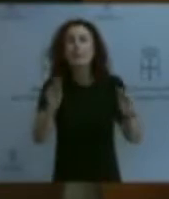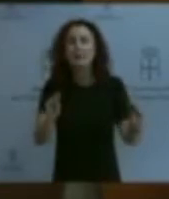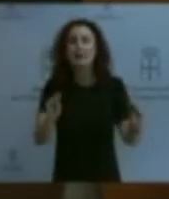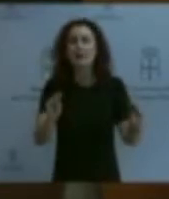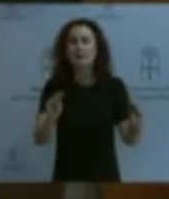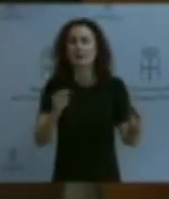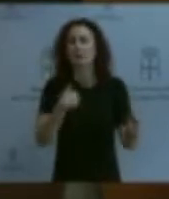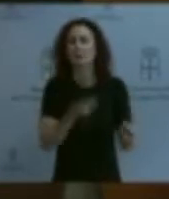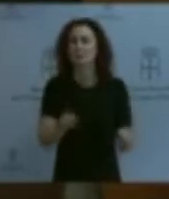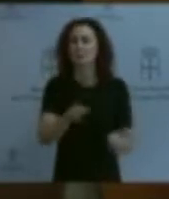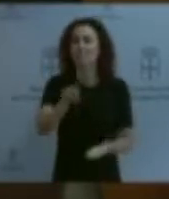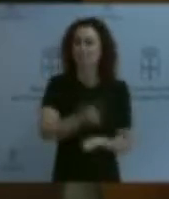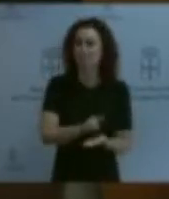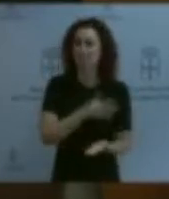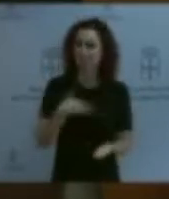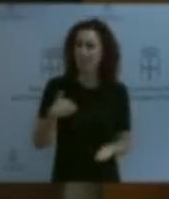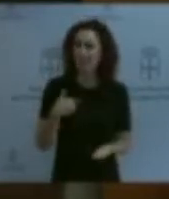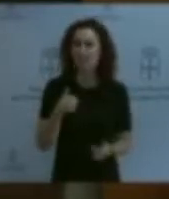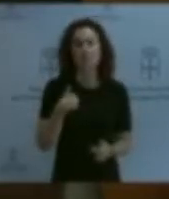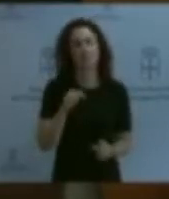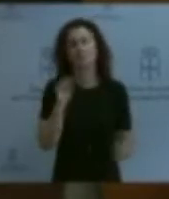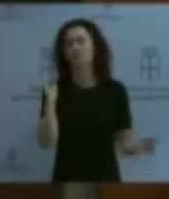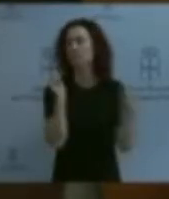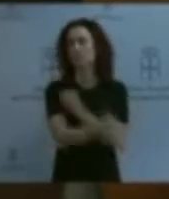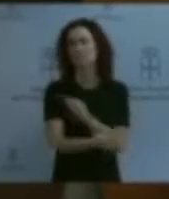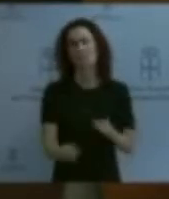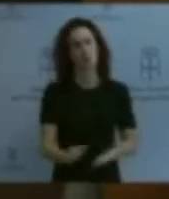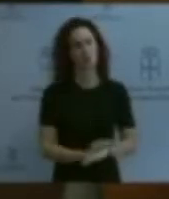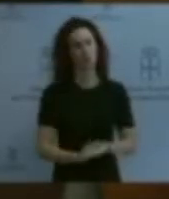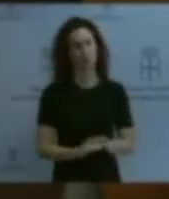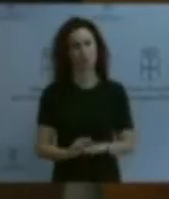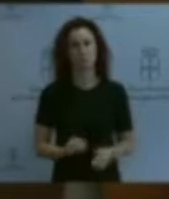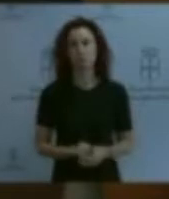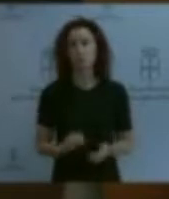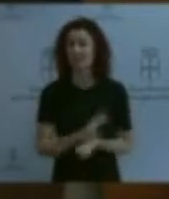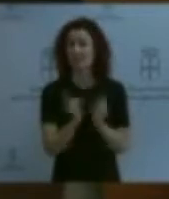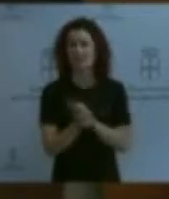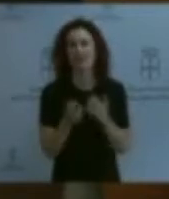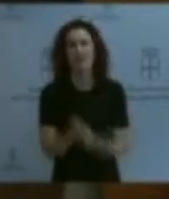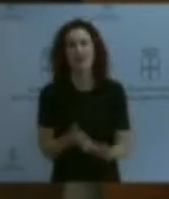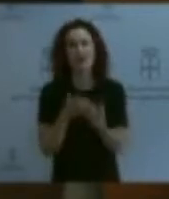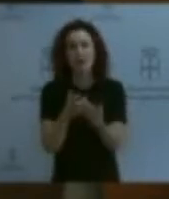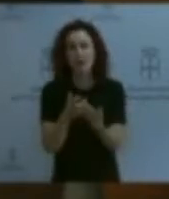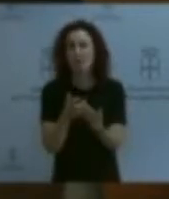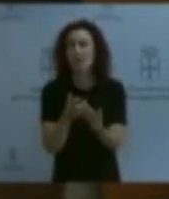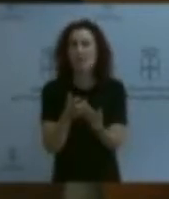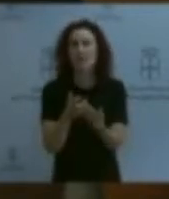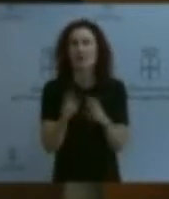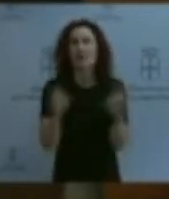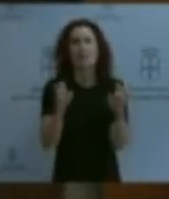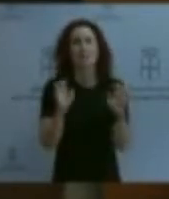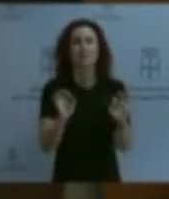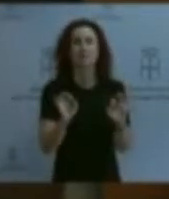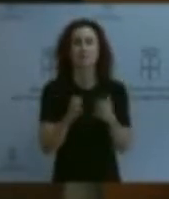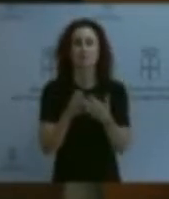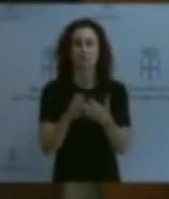en absoluto de acuerdo, es más, la vamos a pelear en el sentido político del término. En la Comunidad de Madrid, si hay